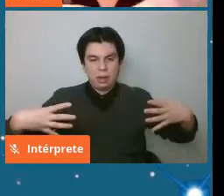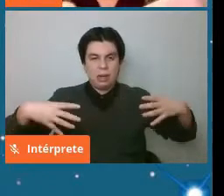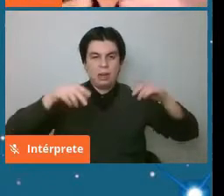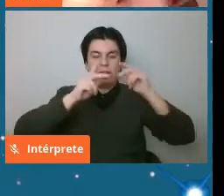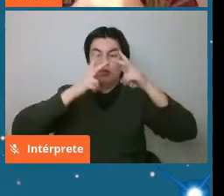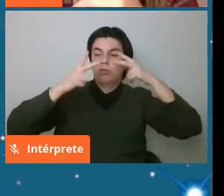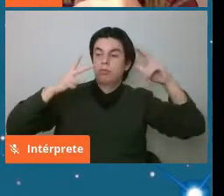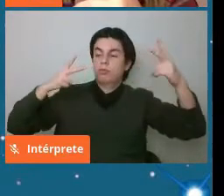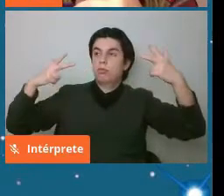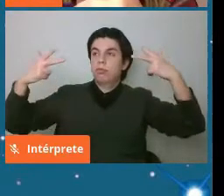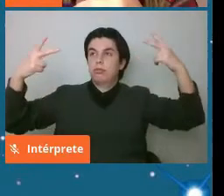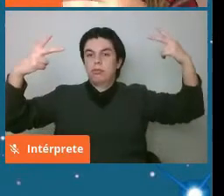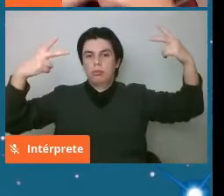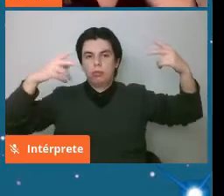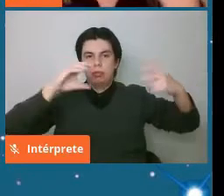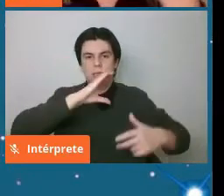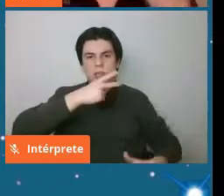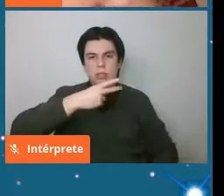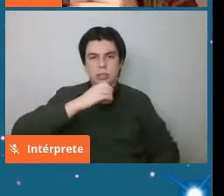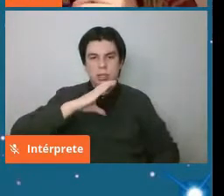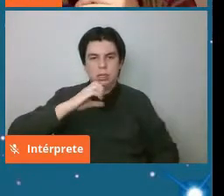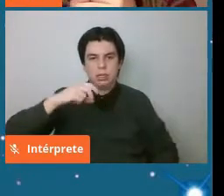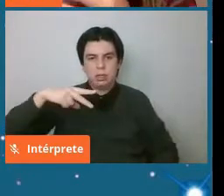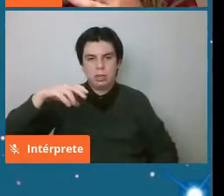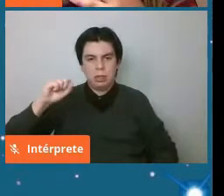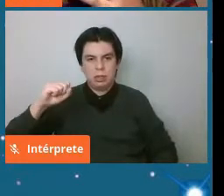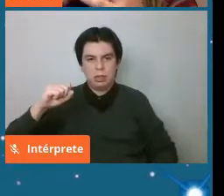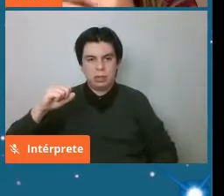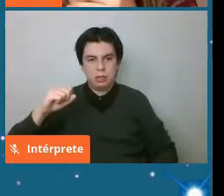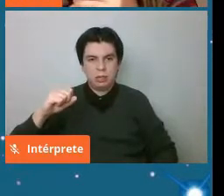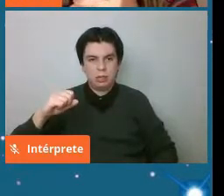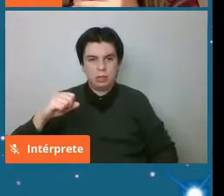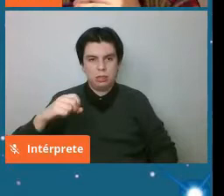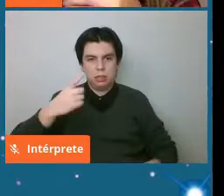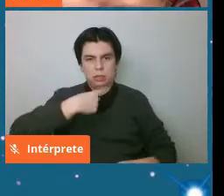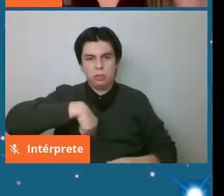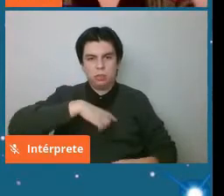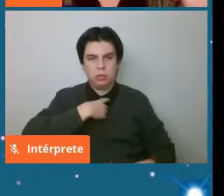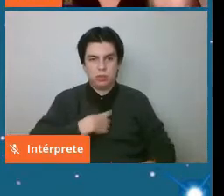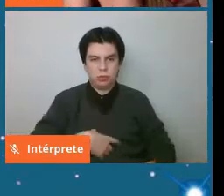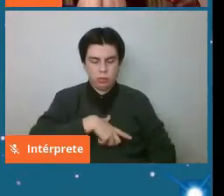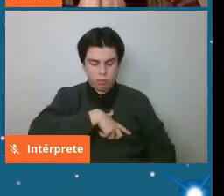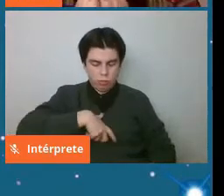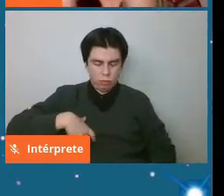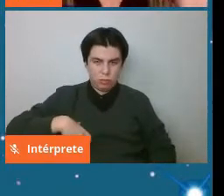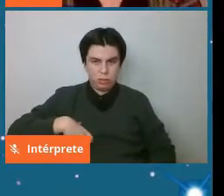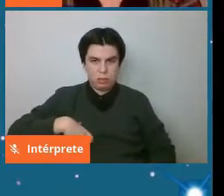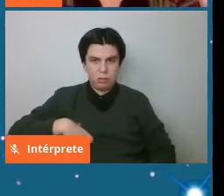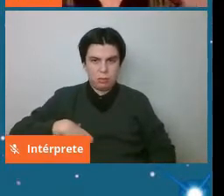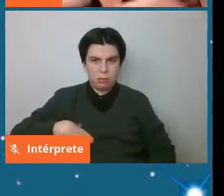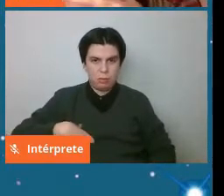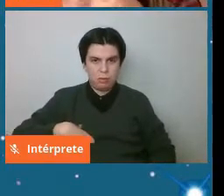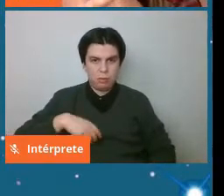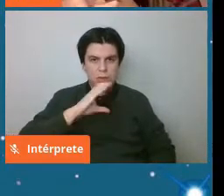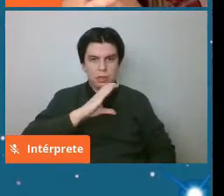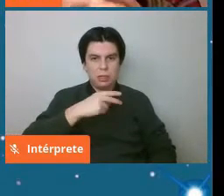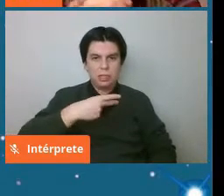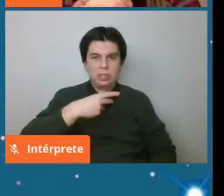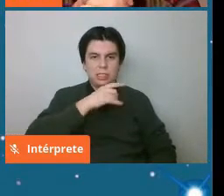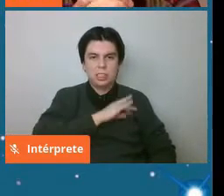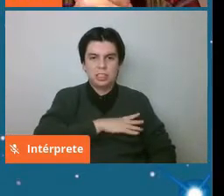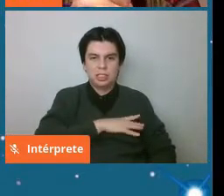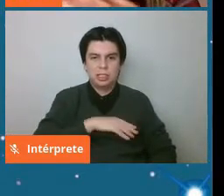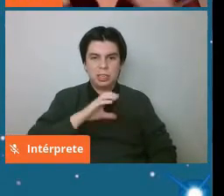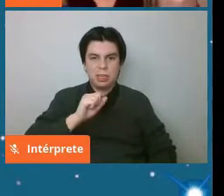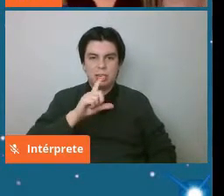Geoscience Chacana que es la cruz que ocupamos acá en la cultura andina que representa de alguna forma la